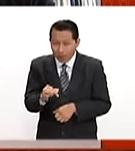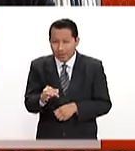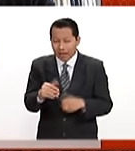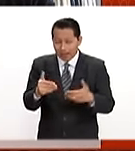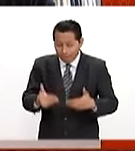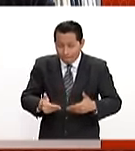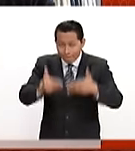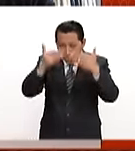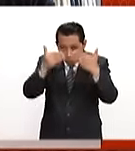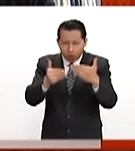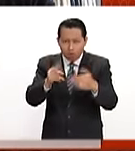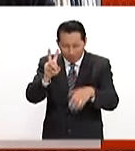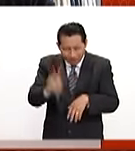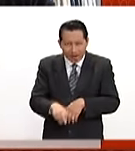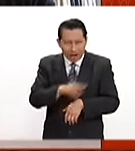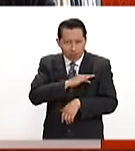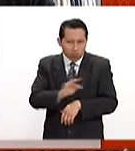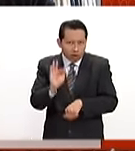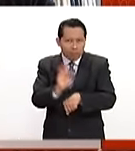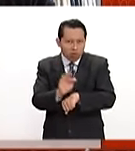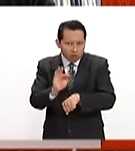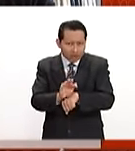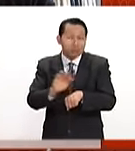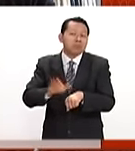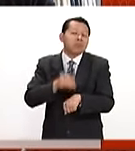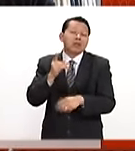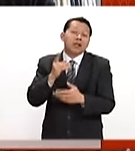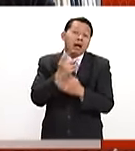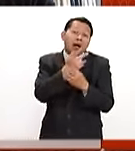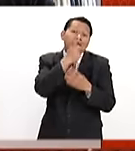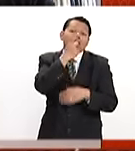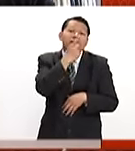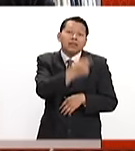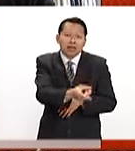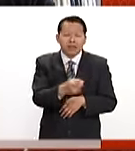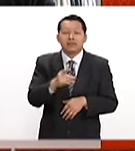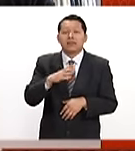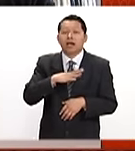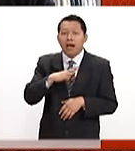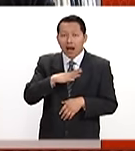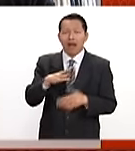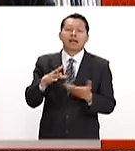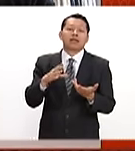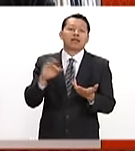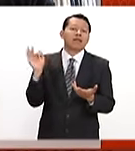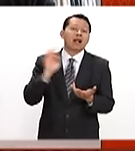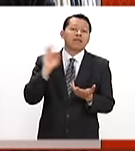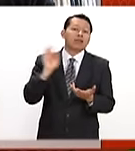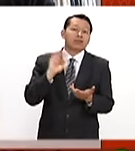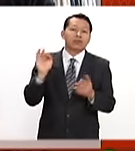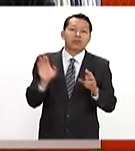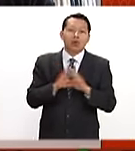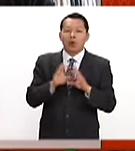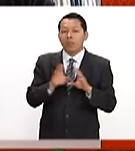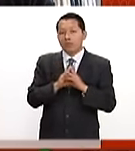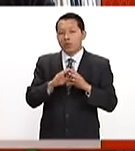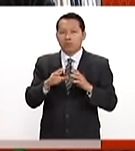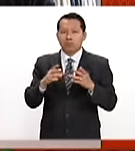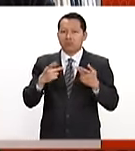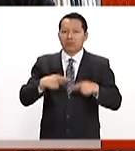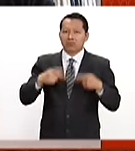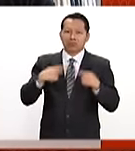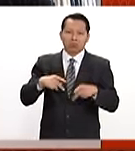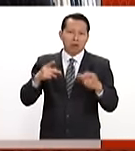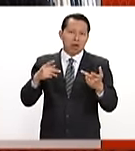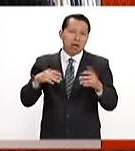proteccionismo ante la amenaza supuesta de su seguridad nacional, que